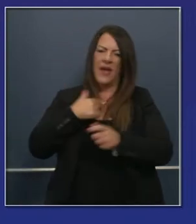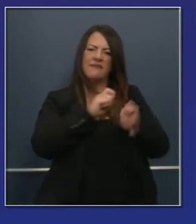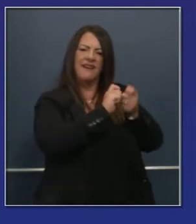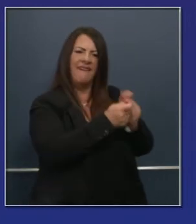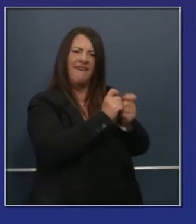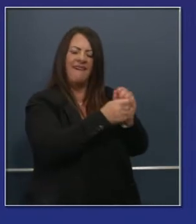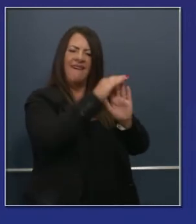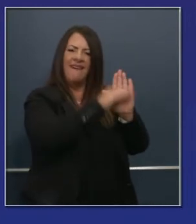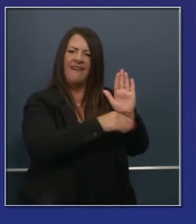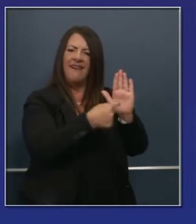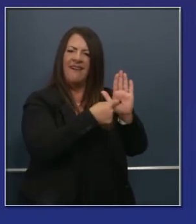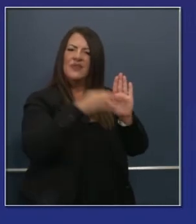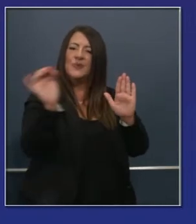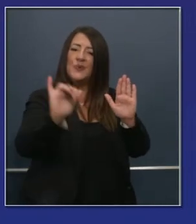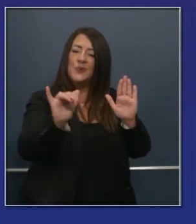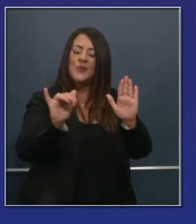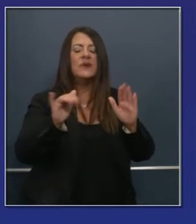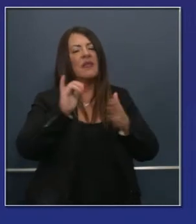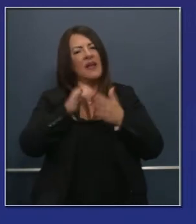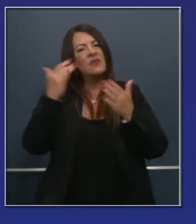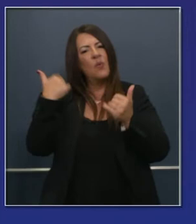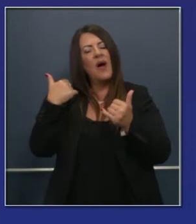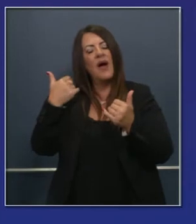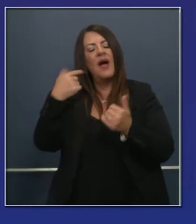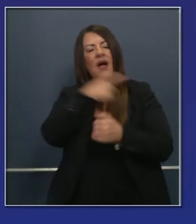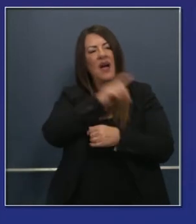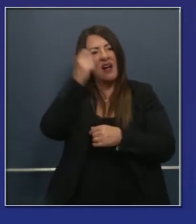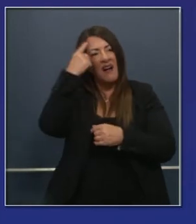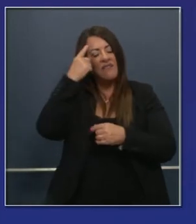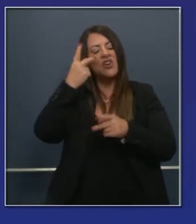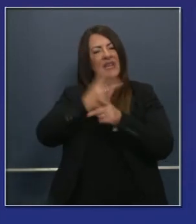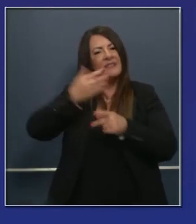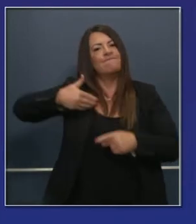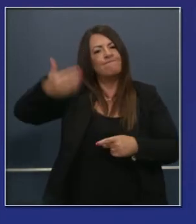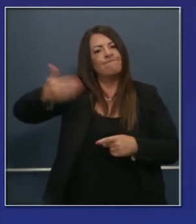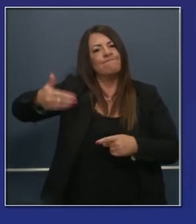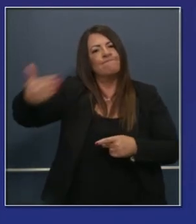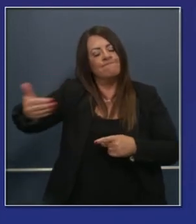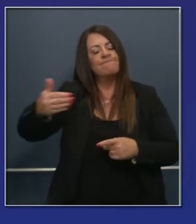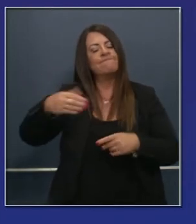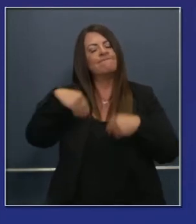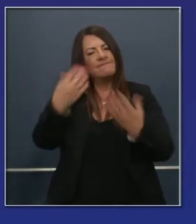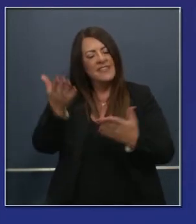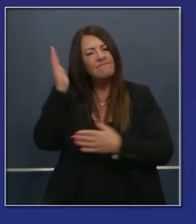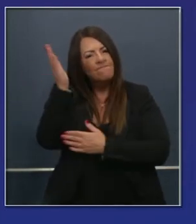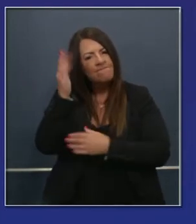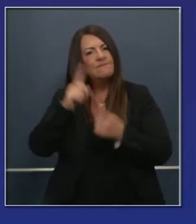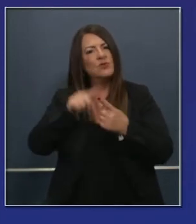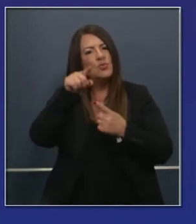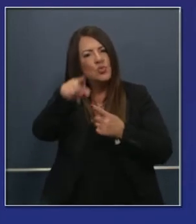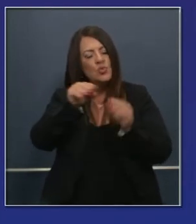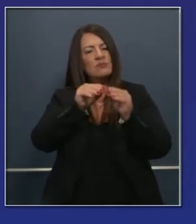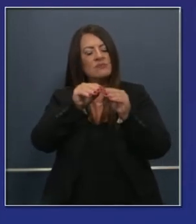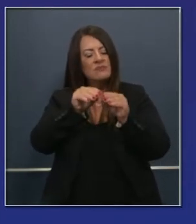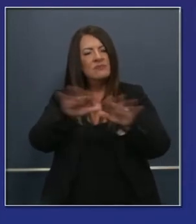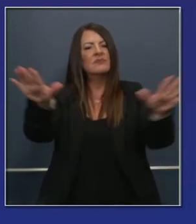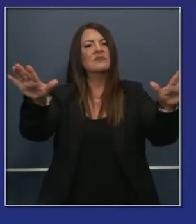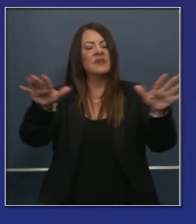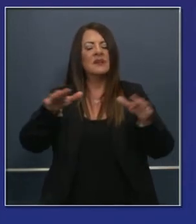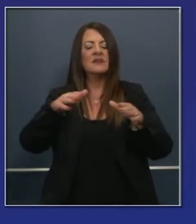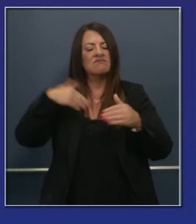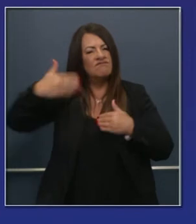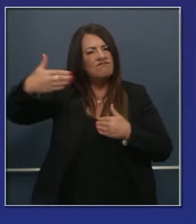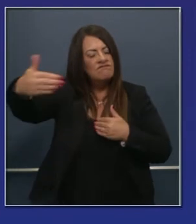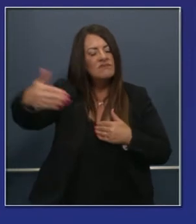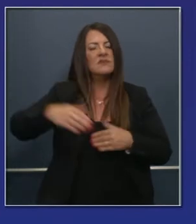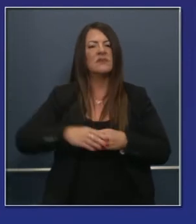aconsejado constantemente va cambiando. Todo está cambiando constantemente. Y estas conferencias de prensa siempre traen nuevas reseñas